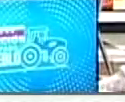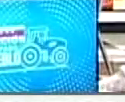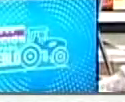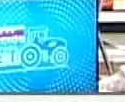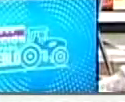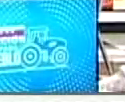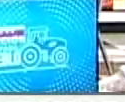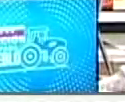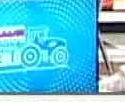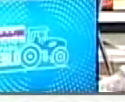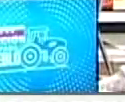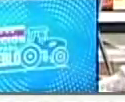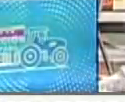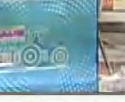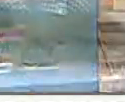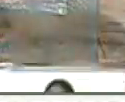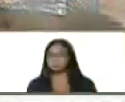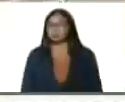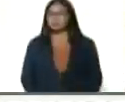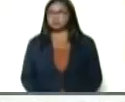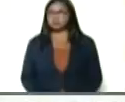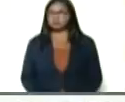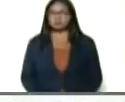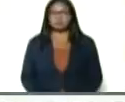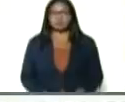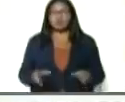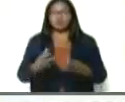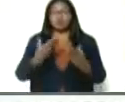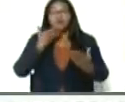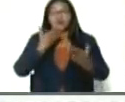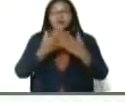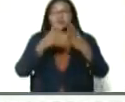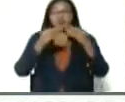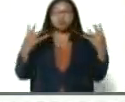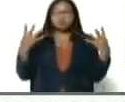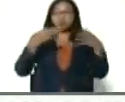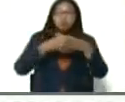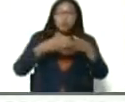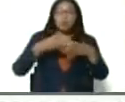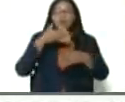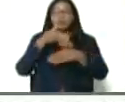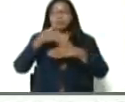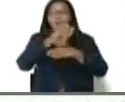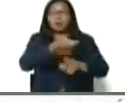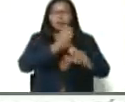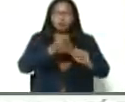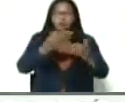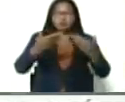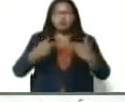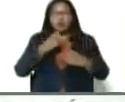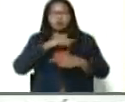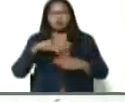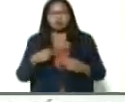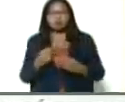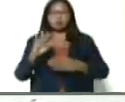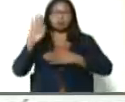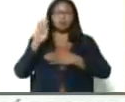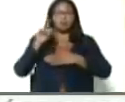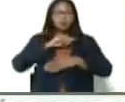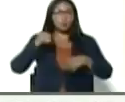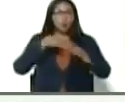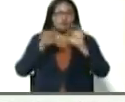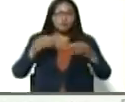queremos agradecer, en nombre, de todos nuestros pescadores, y acuicultores, presidente, agradecemos, todo el apoyo, que nos ha prestado, y nos comprometemos,